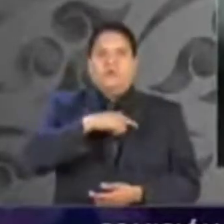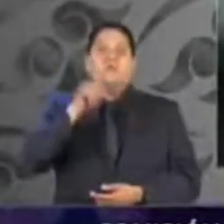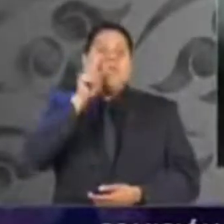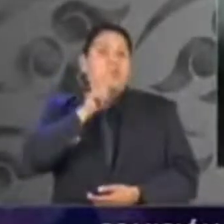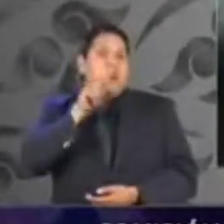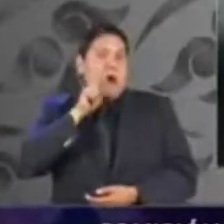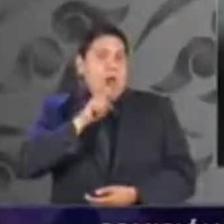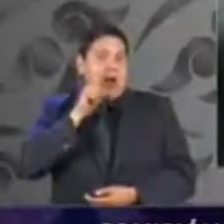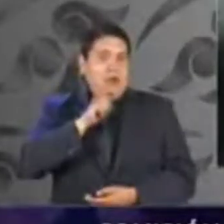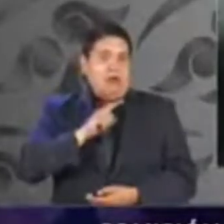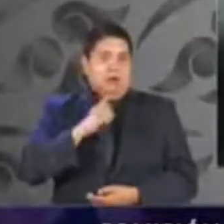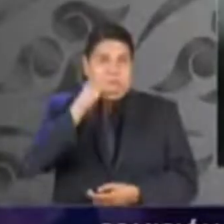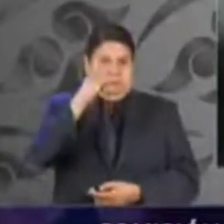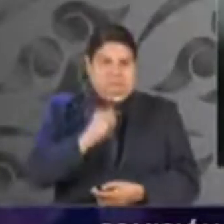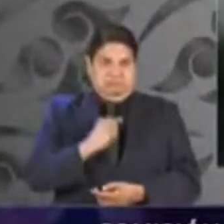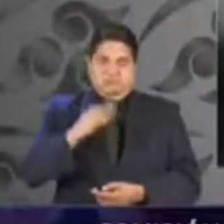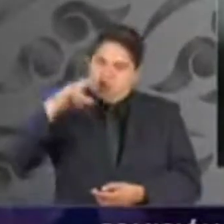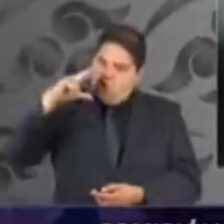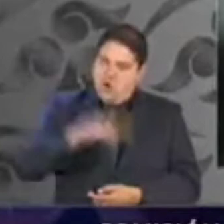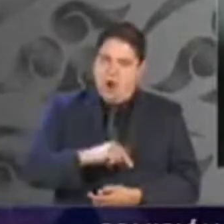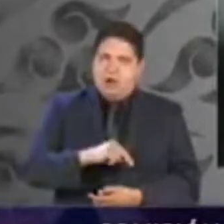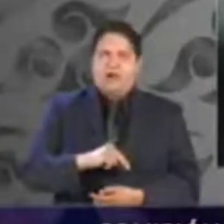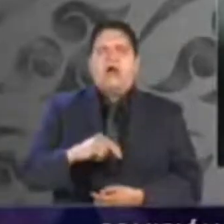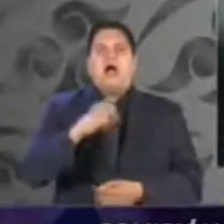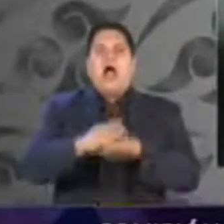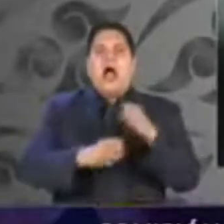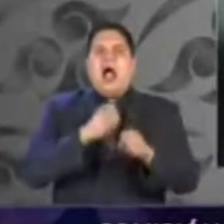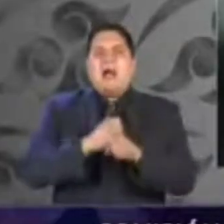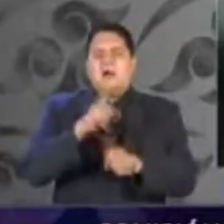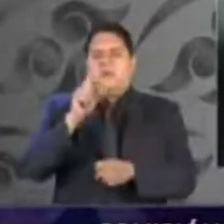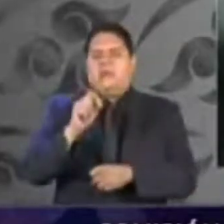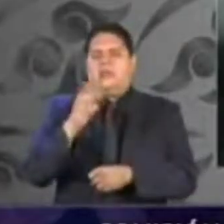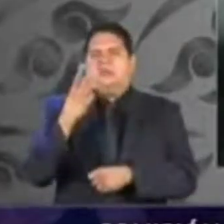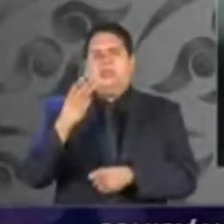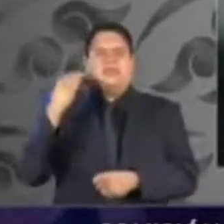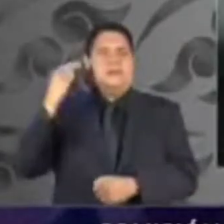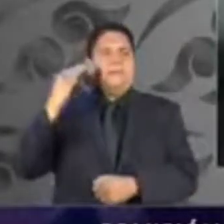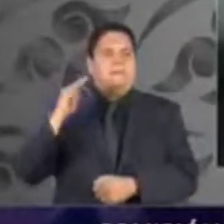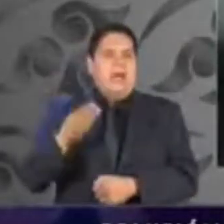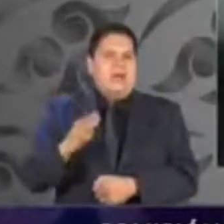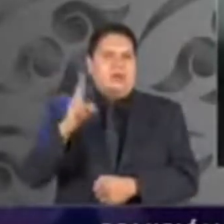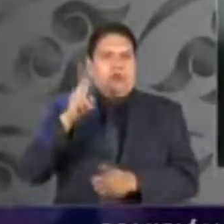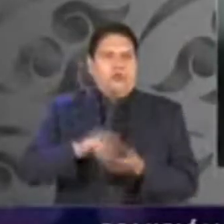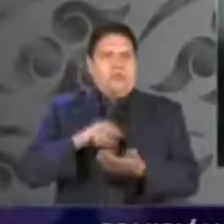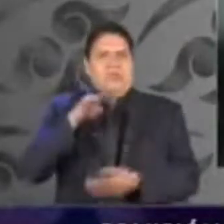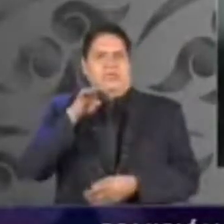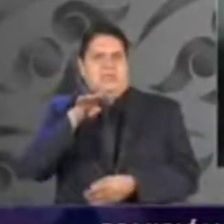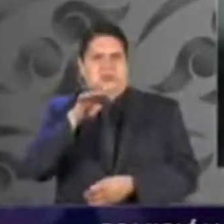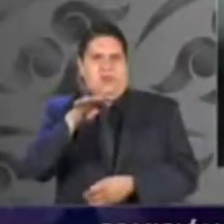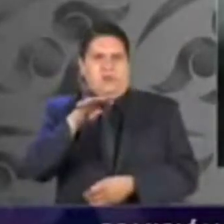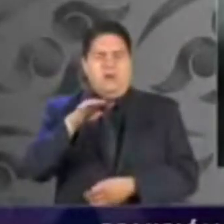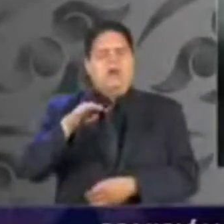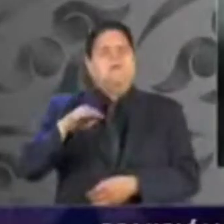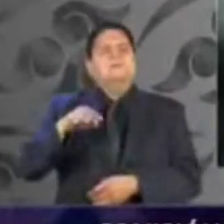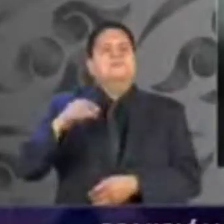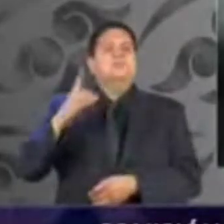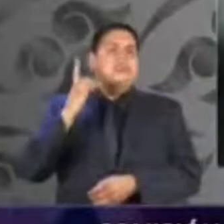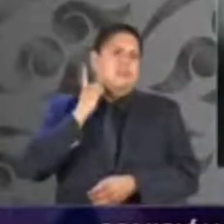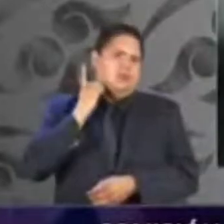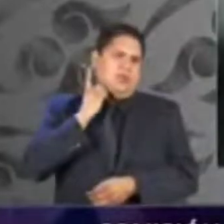Así, el 23 de mayo de 2019, las legisladoras y legisladores federales